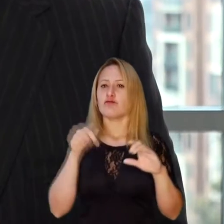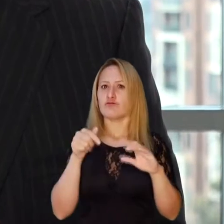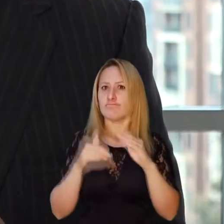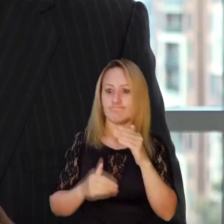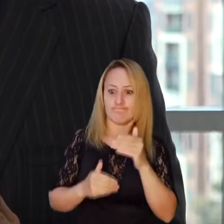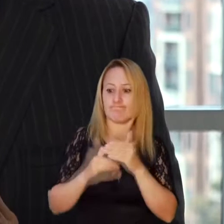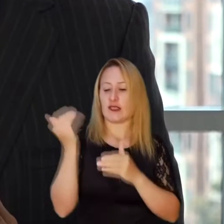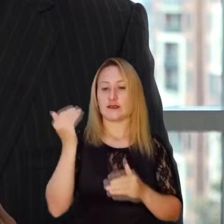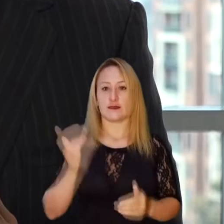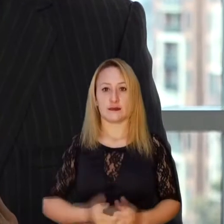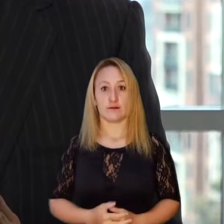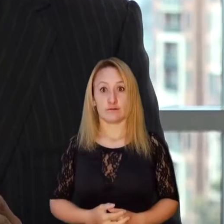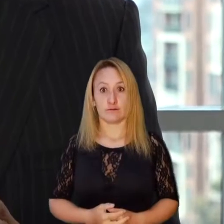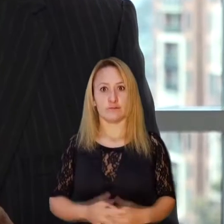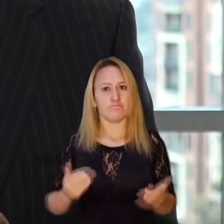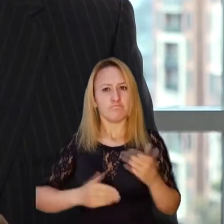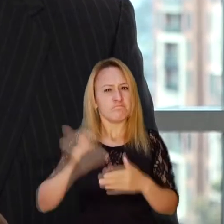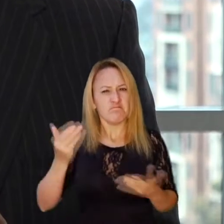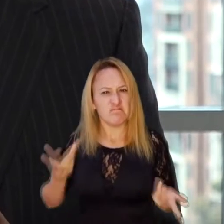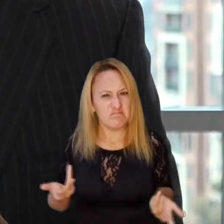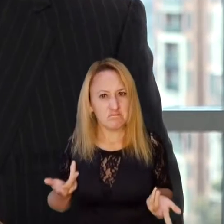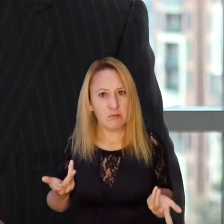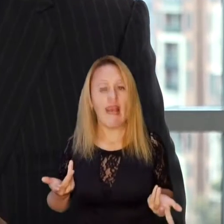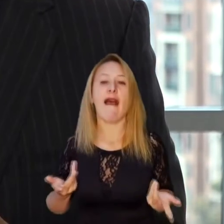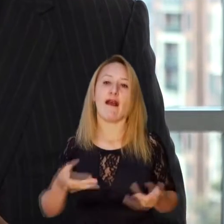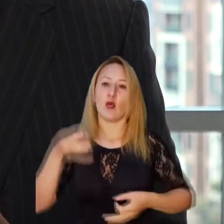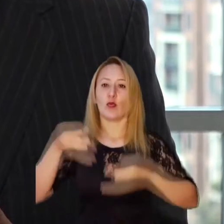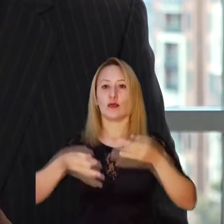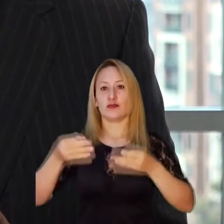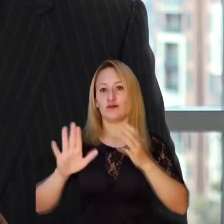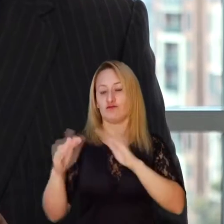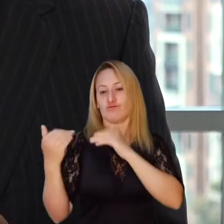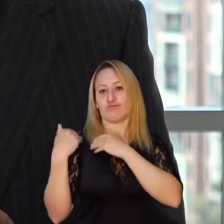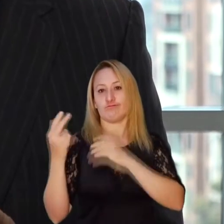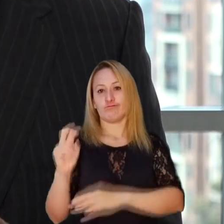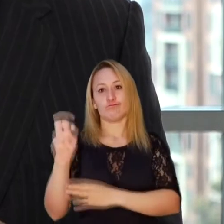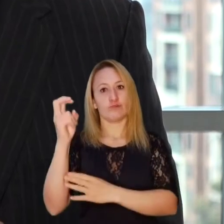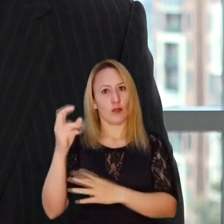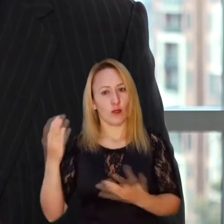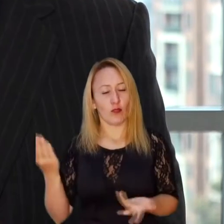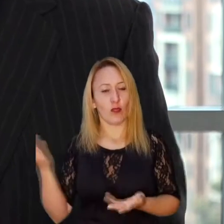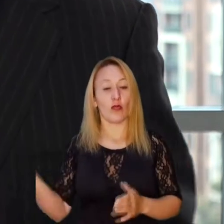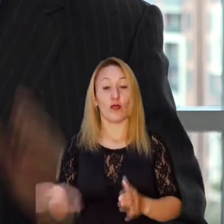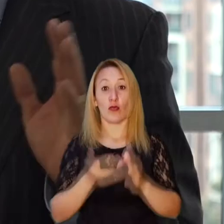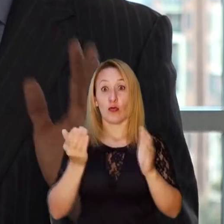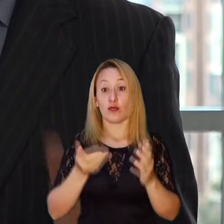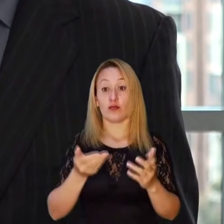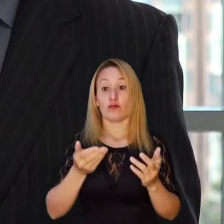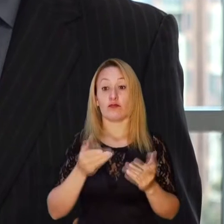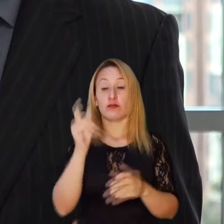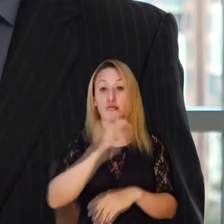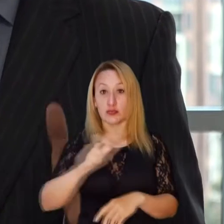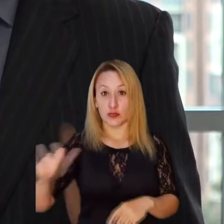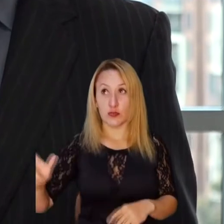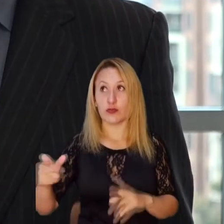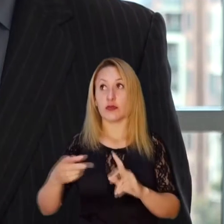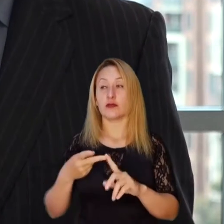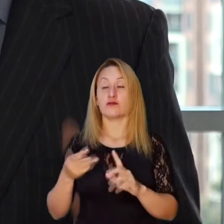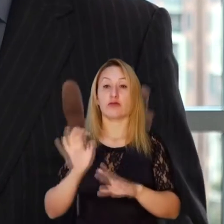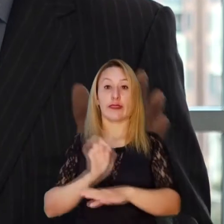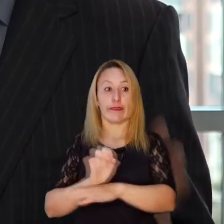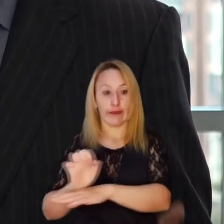Contraloría va a comenzar a hacer juicios de responsabilidad fiscal en contra de